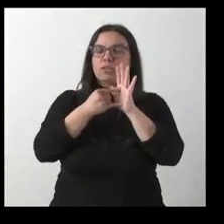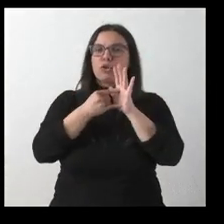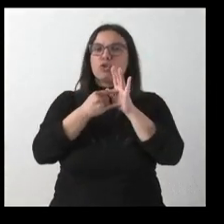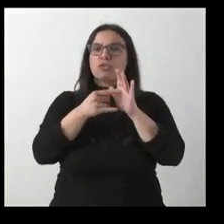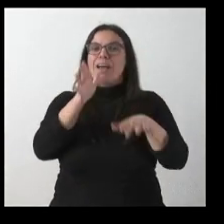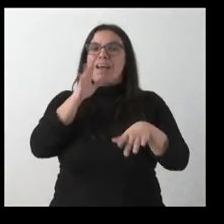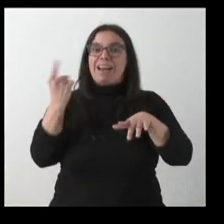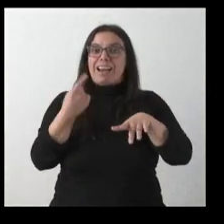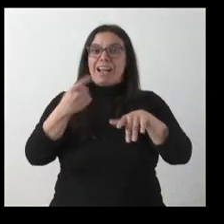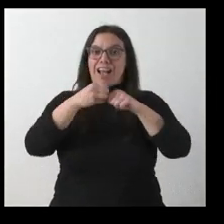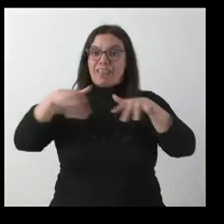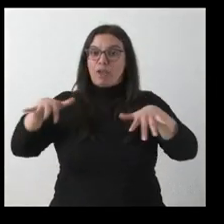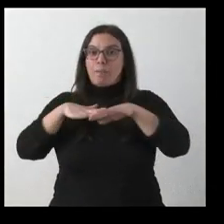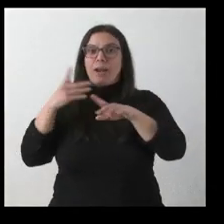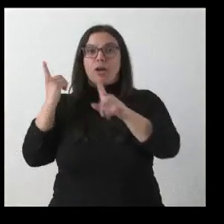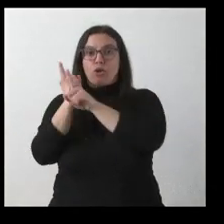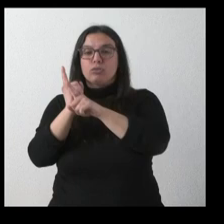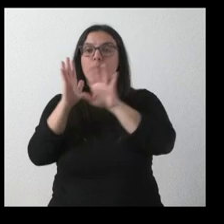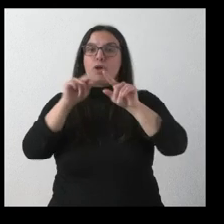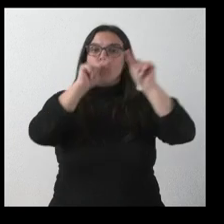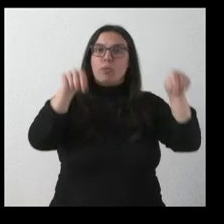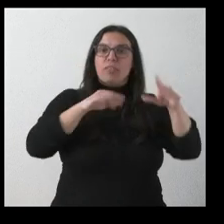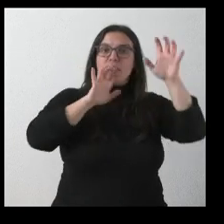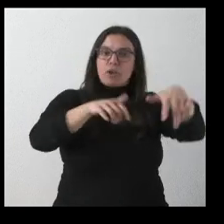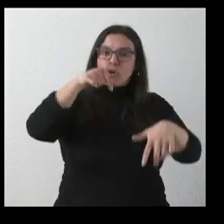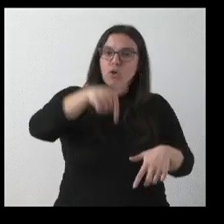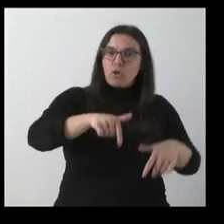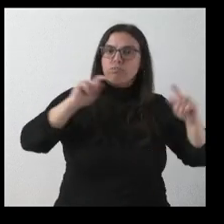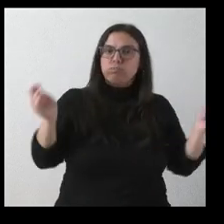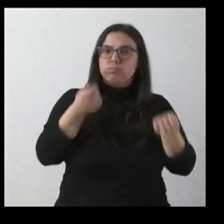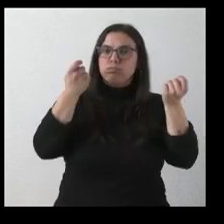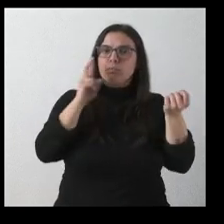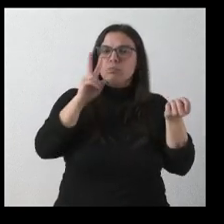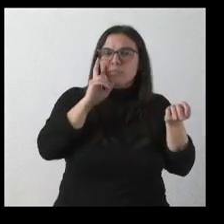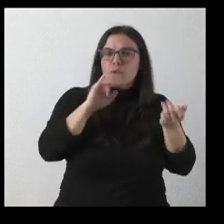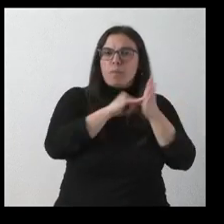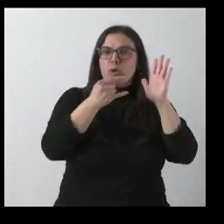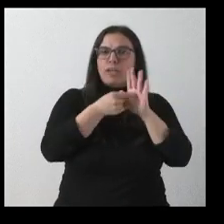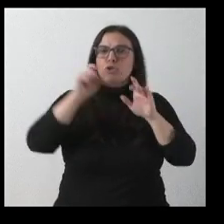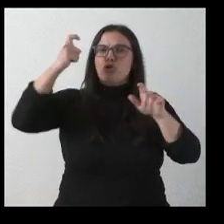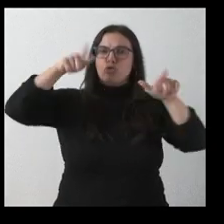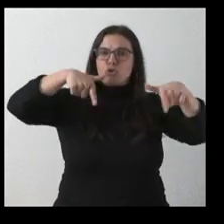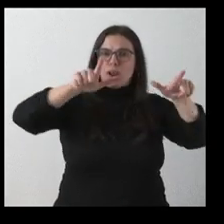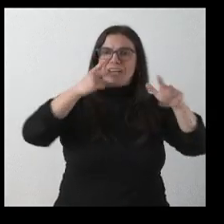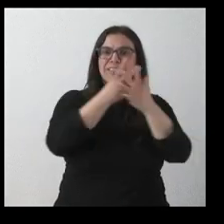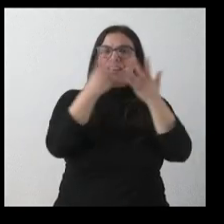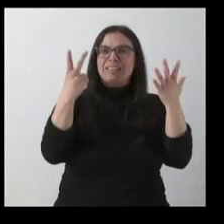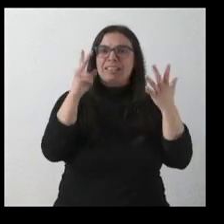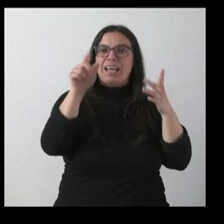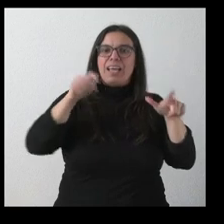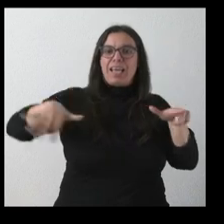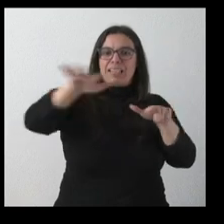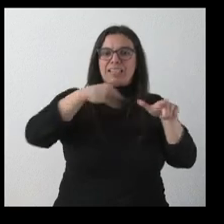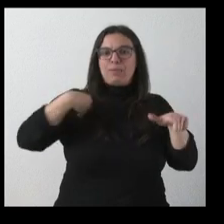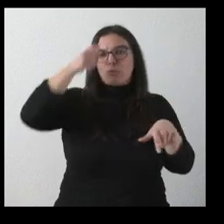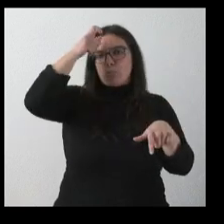para rechazarlos y, en cambio, el boletín de la provincia de León hoy publica un proyecto solar de 17 hectáreas en Hospital de Órbigo